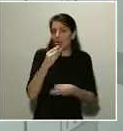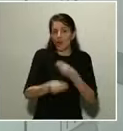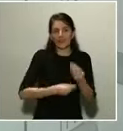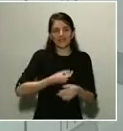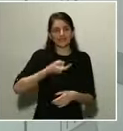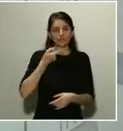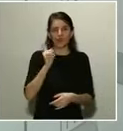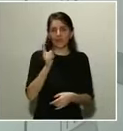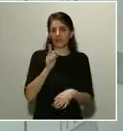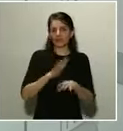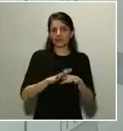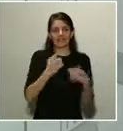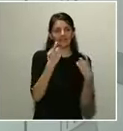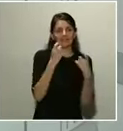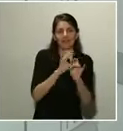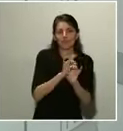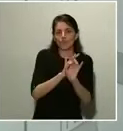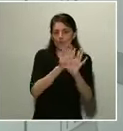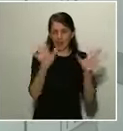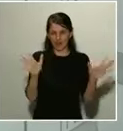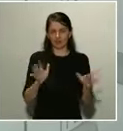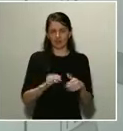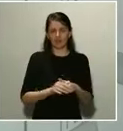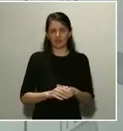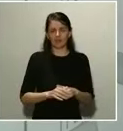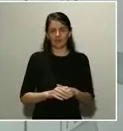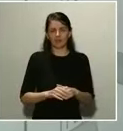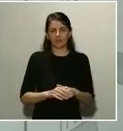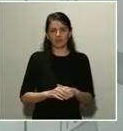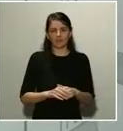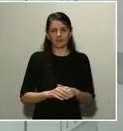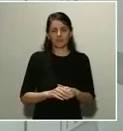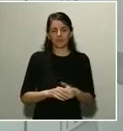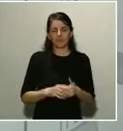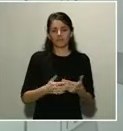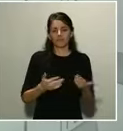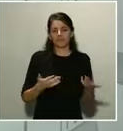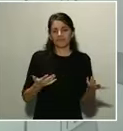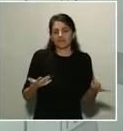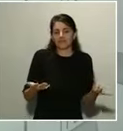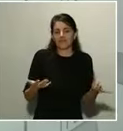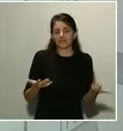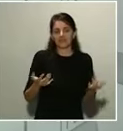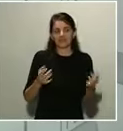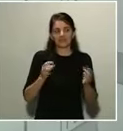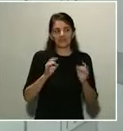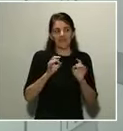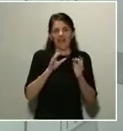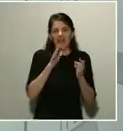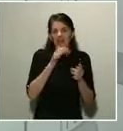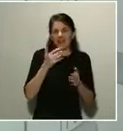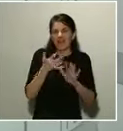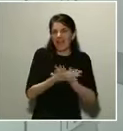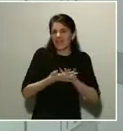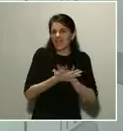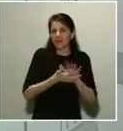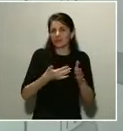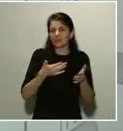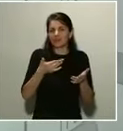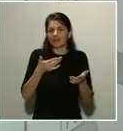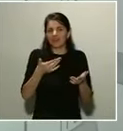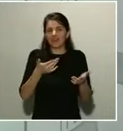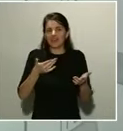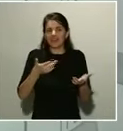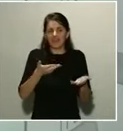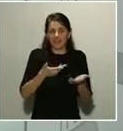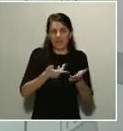clara. Ya no tiene ningún sentido plantearse la liquidación, porque, en